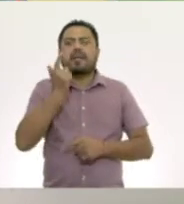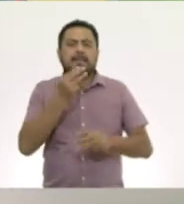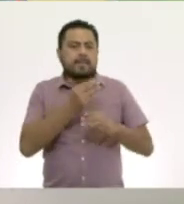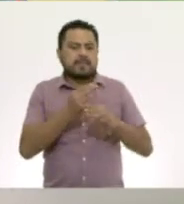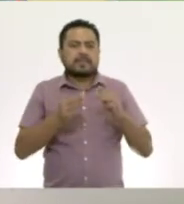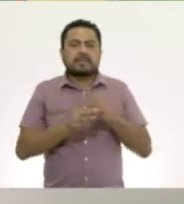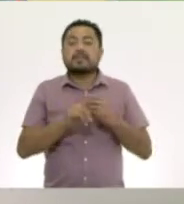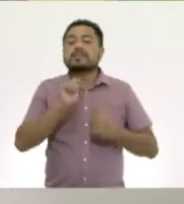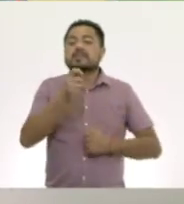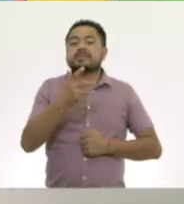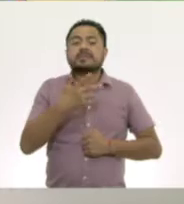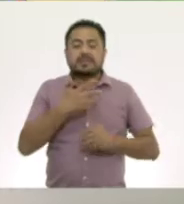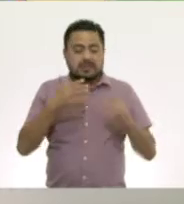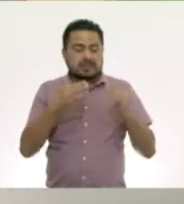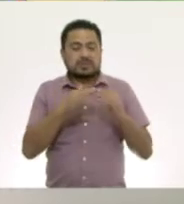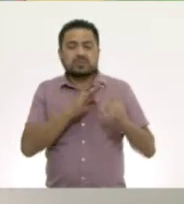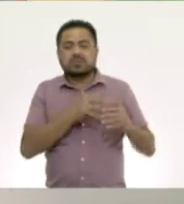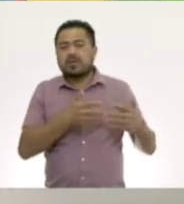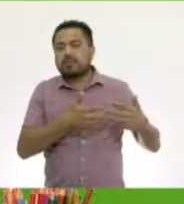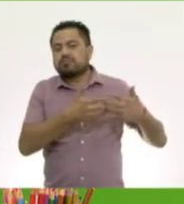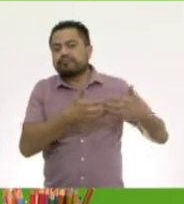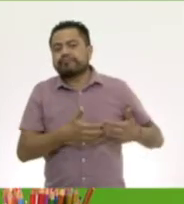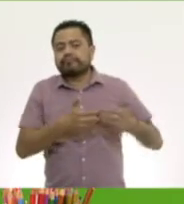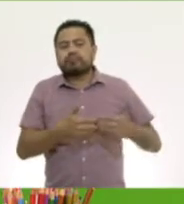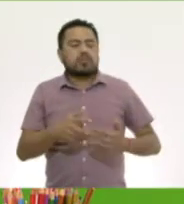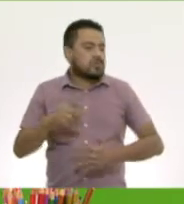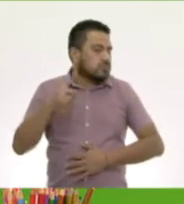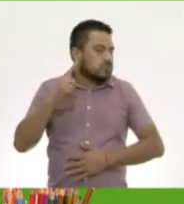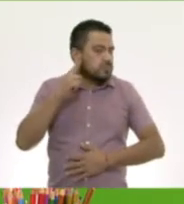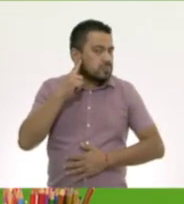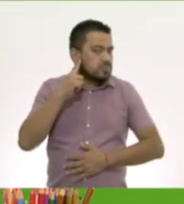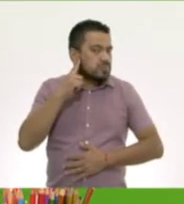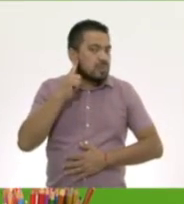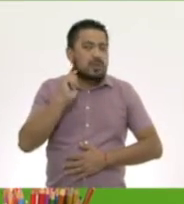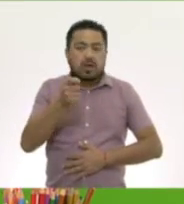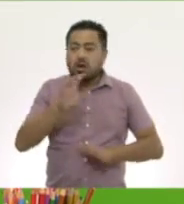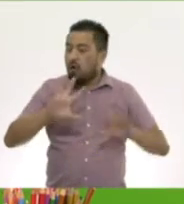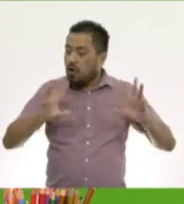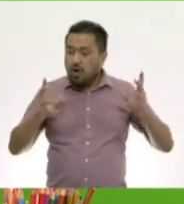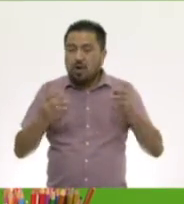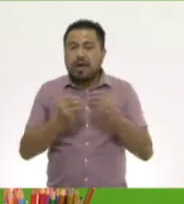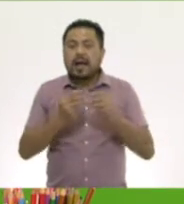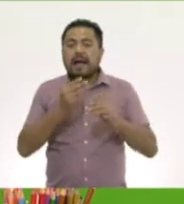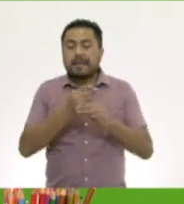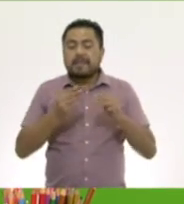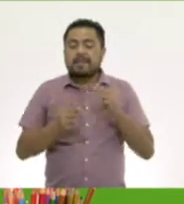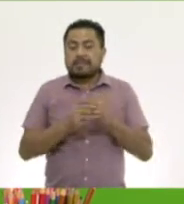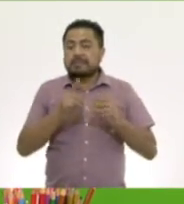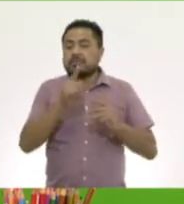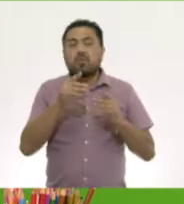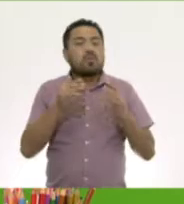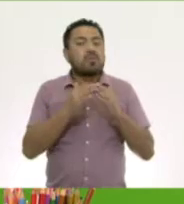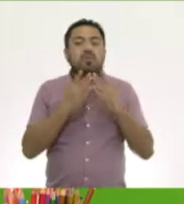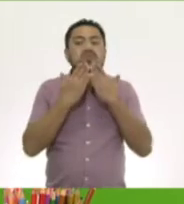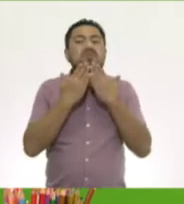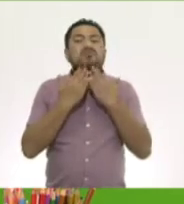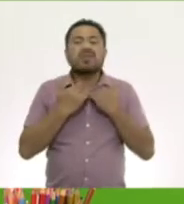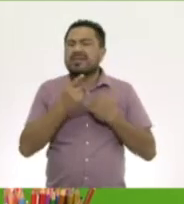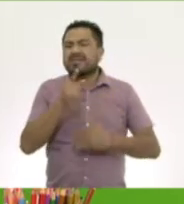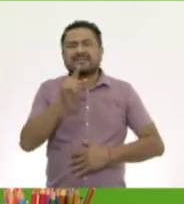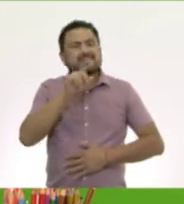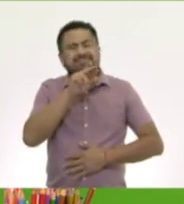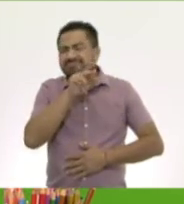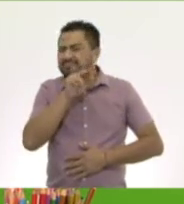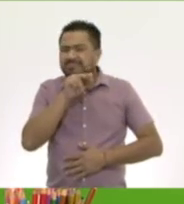que tengas en casa que pueda producir sonido. Aquí ya tenemos todos los materiales. Si en casa no los tienes, no te